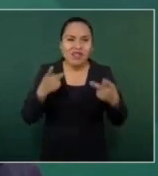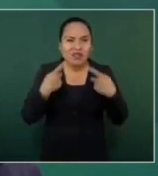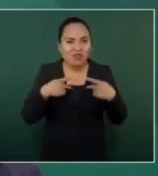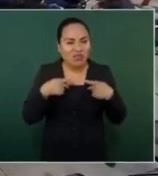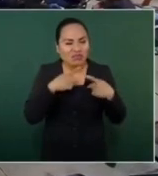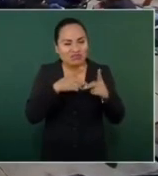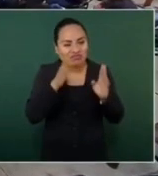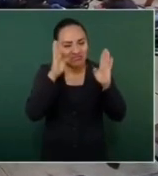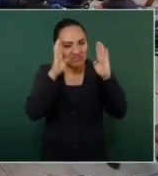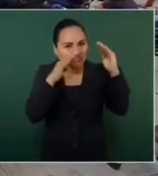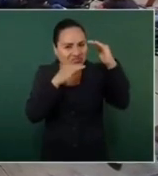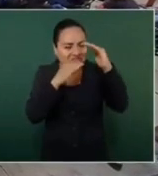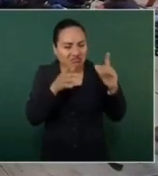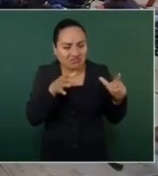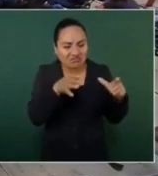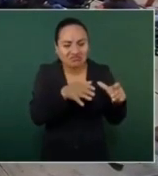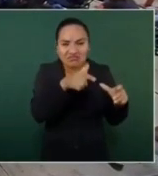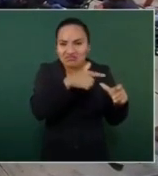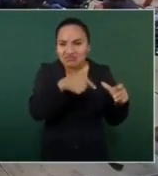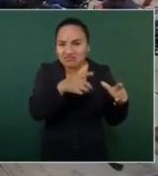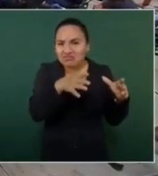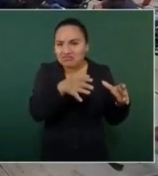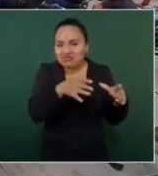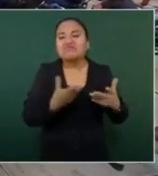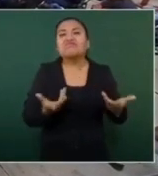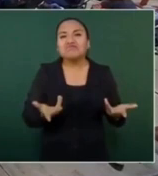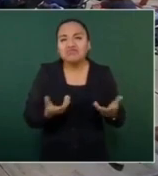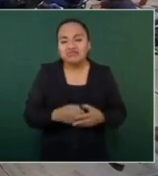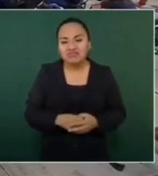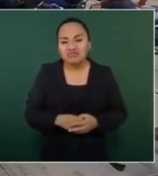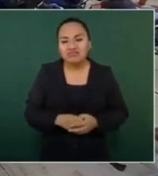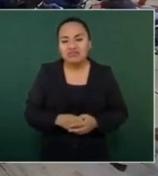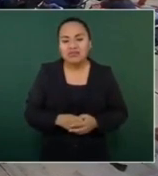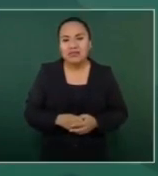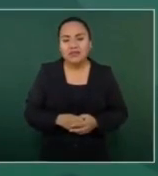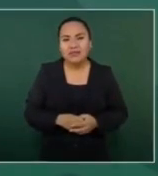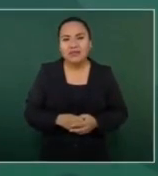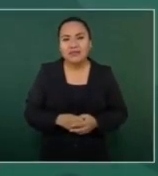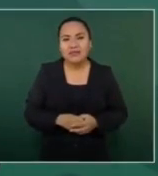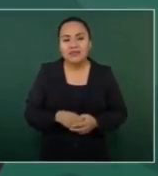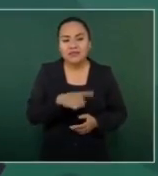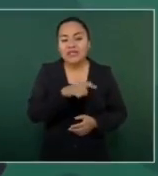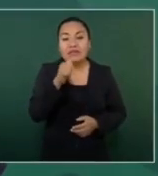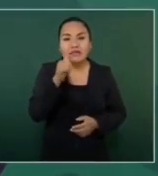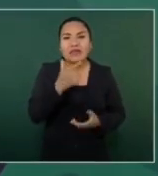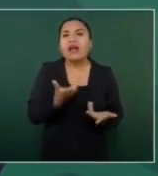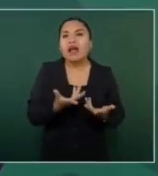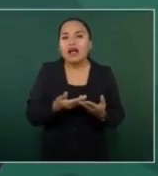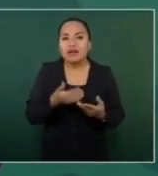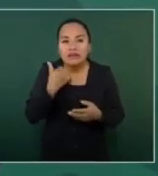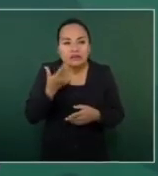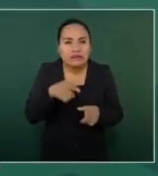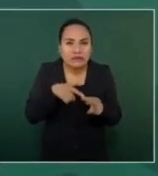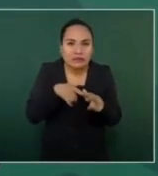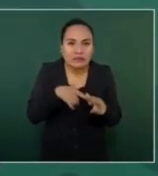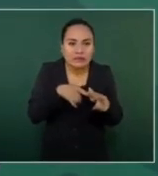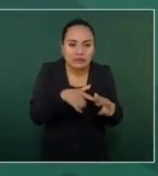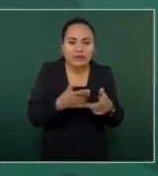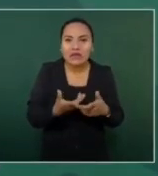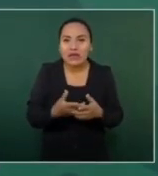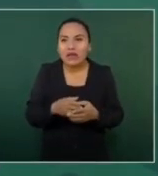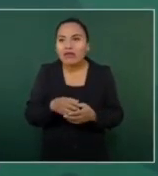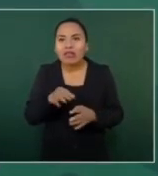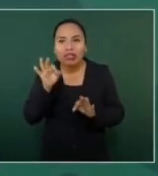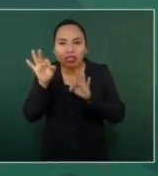andan sopiloteando Justamente